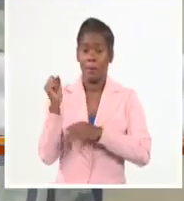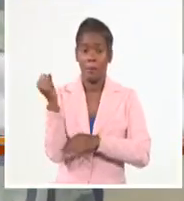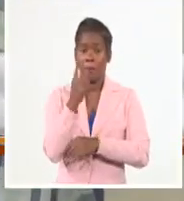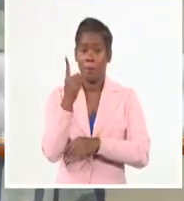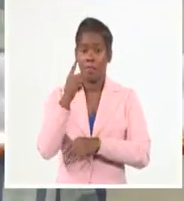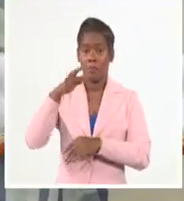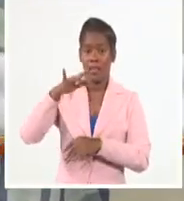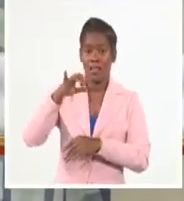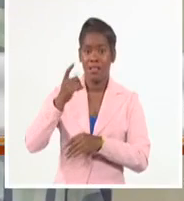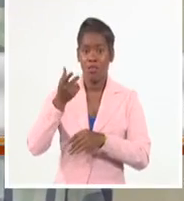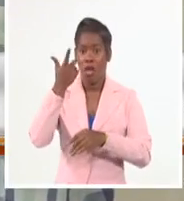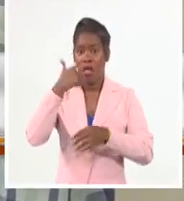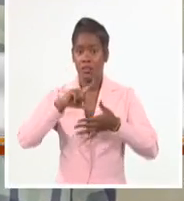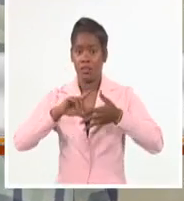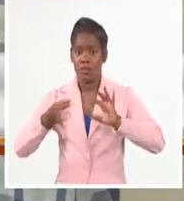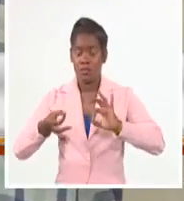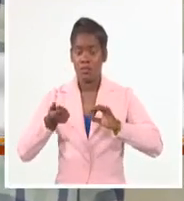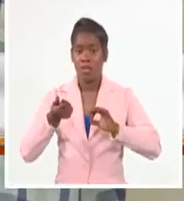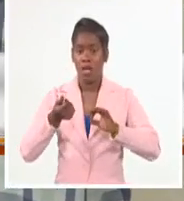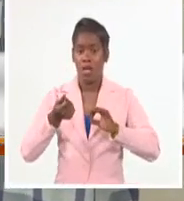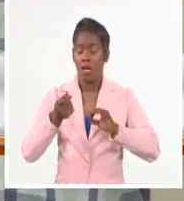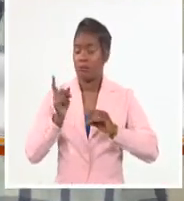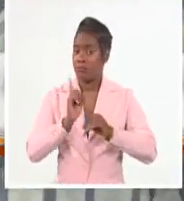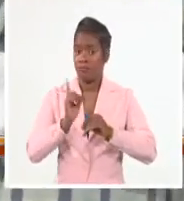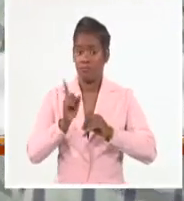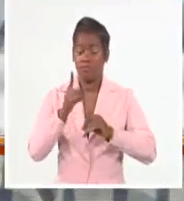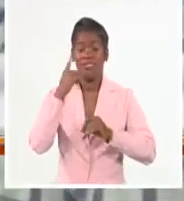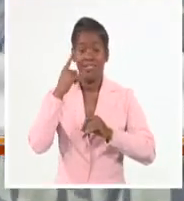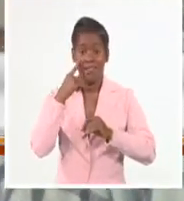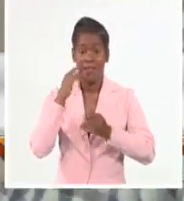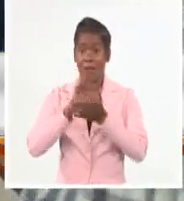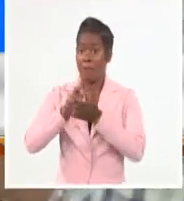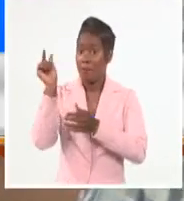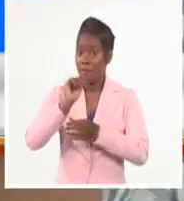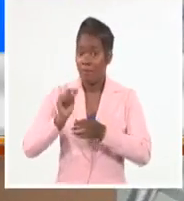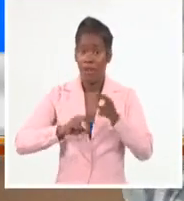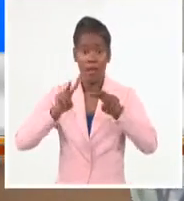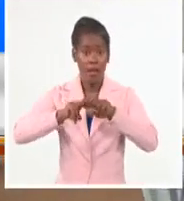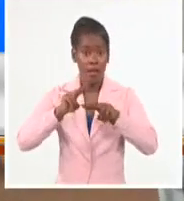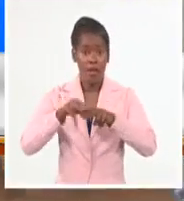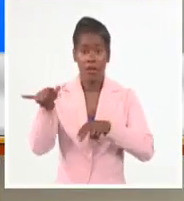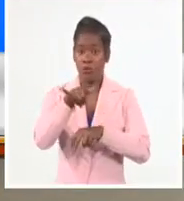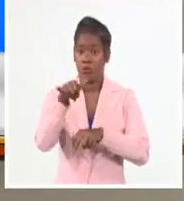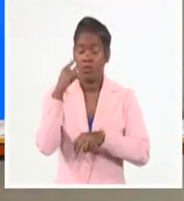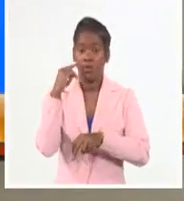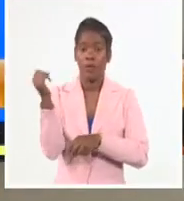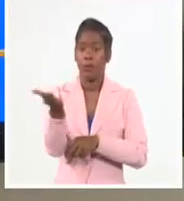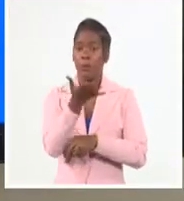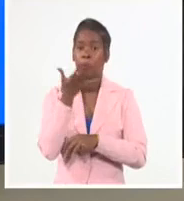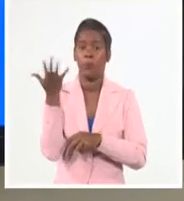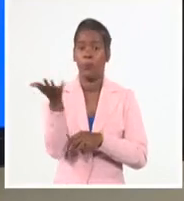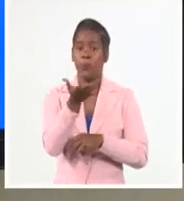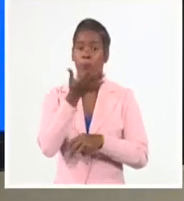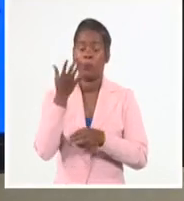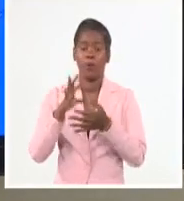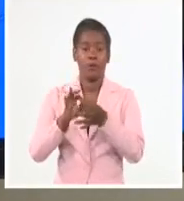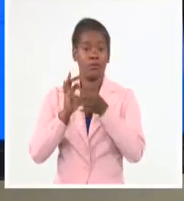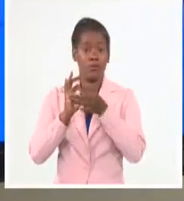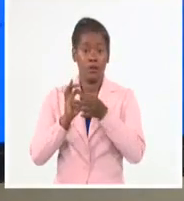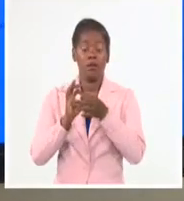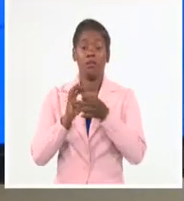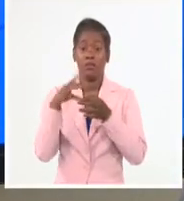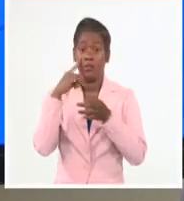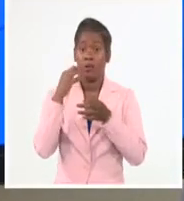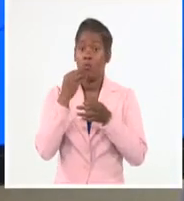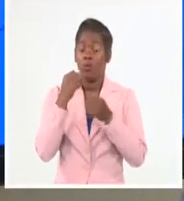Artemisa, sino también que llega hasta Mayabeque y la provincia de La Habana estos vientos con fuerza de tormenta tropical que en algunos lugares en racha pueden